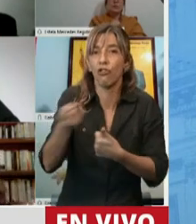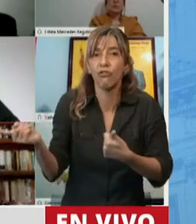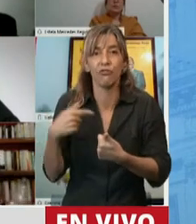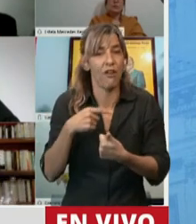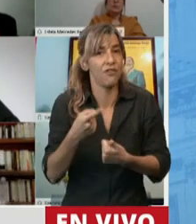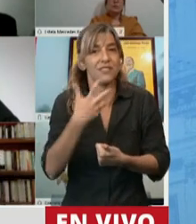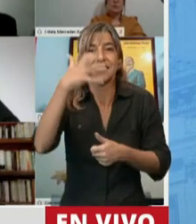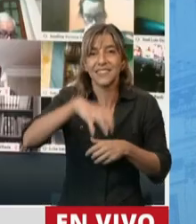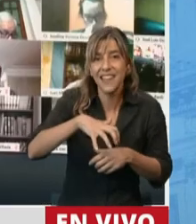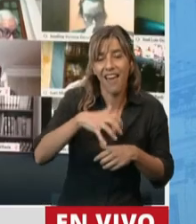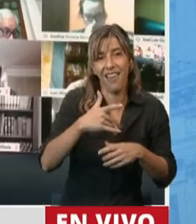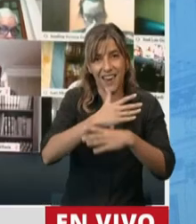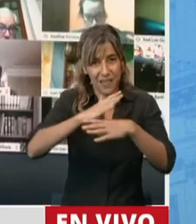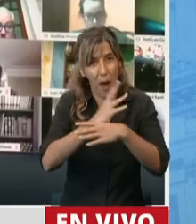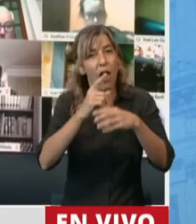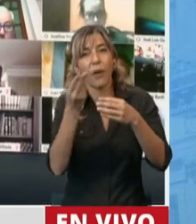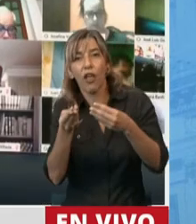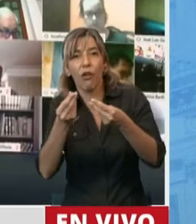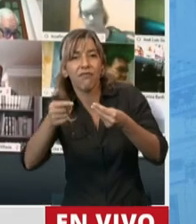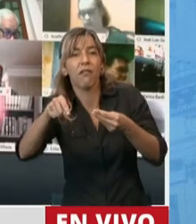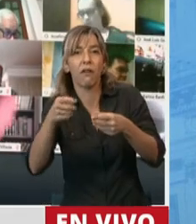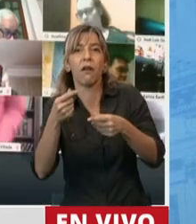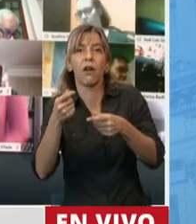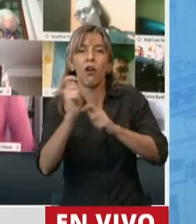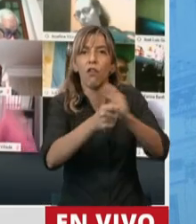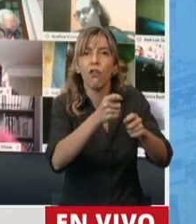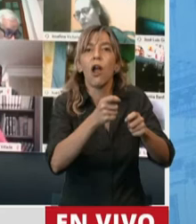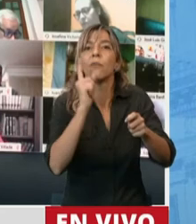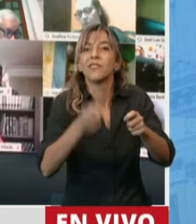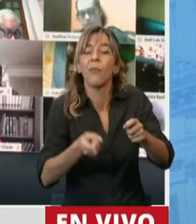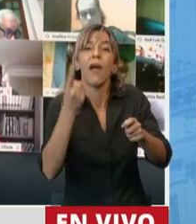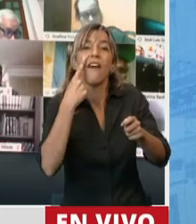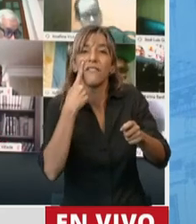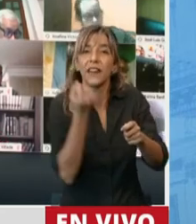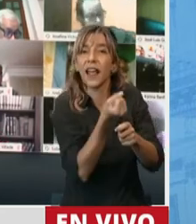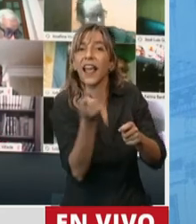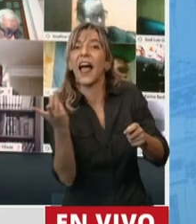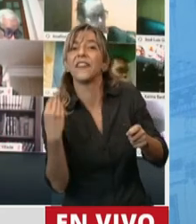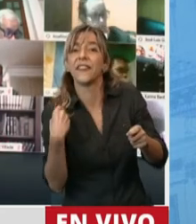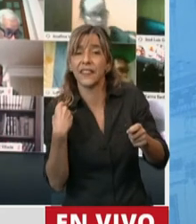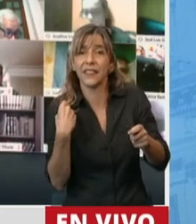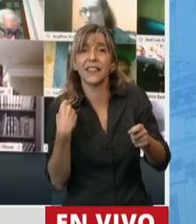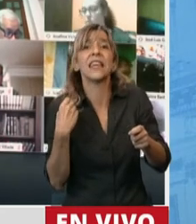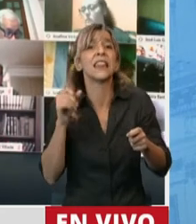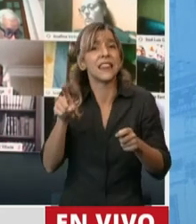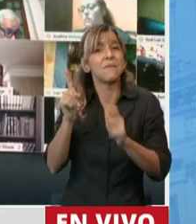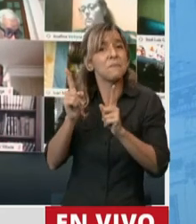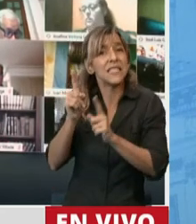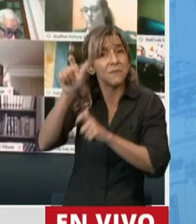ensayos para poder detectar el nivel de anticuerpos que los pacientes